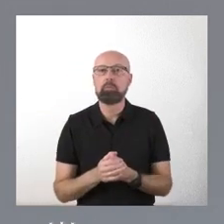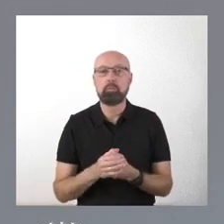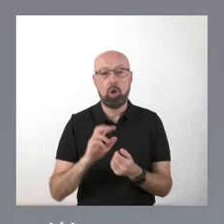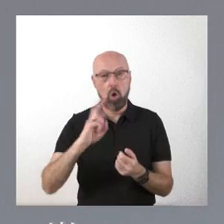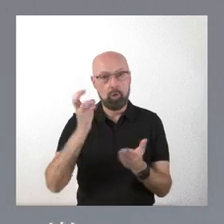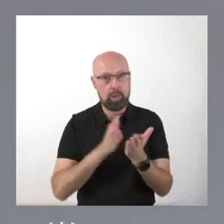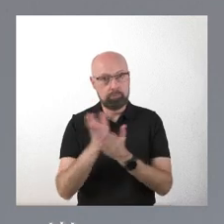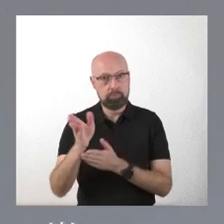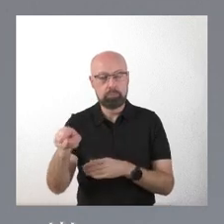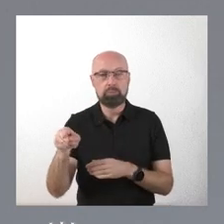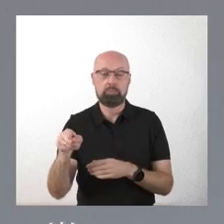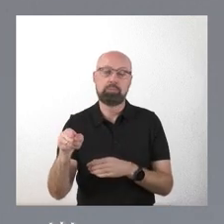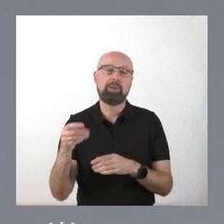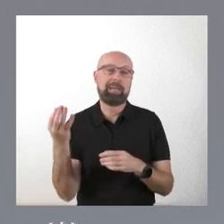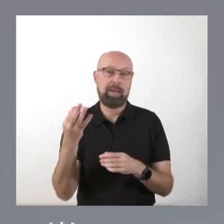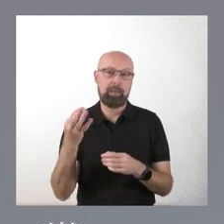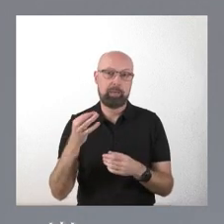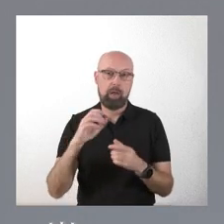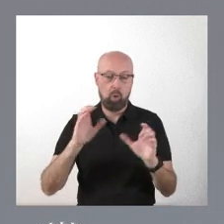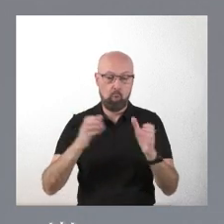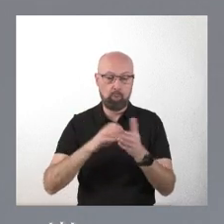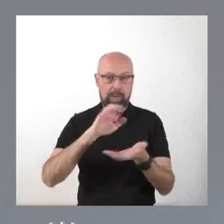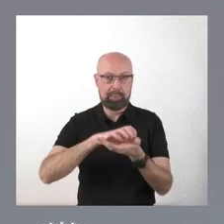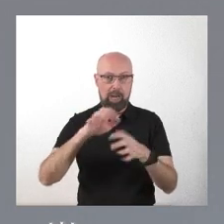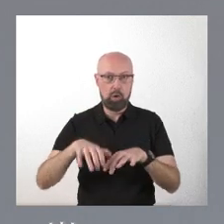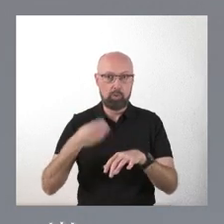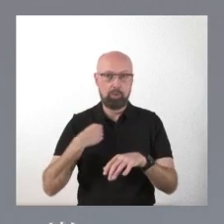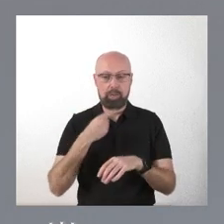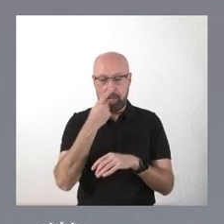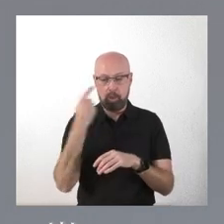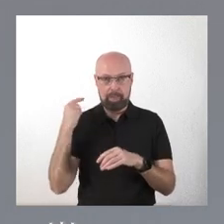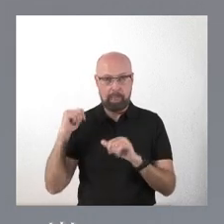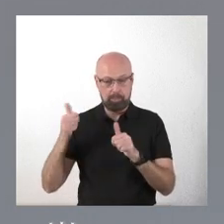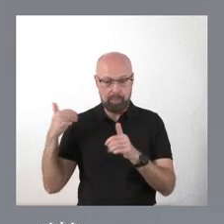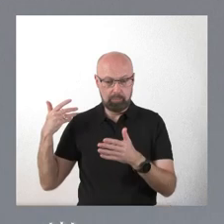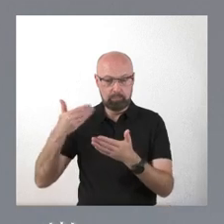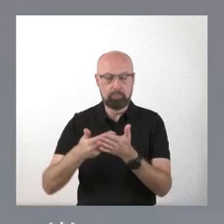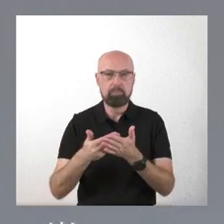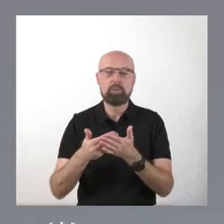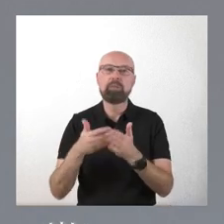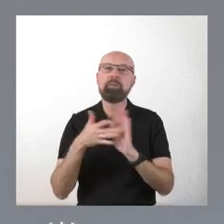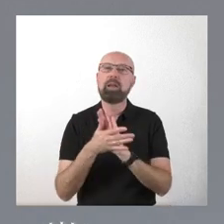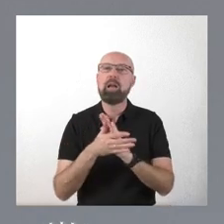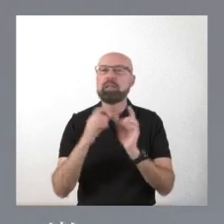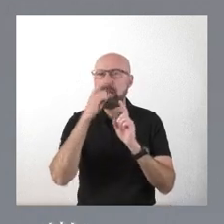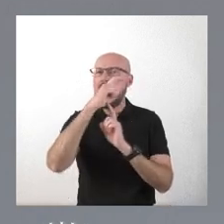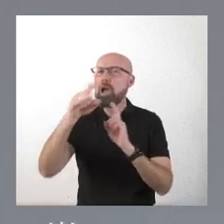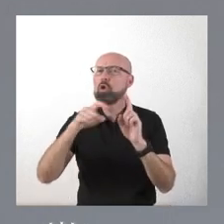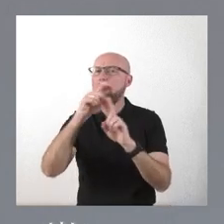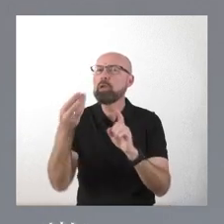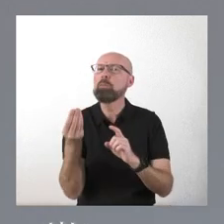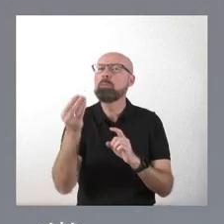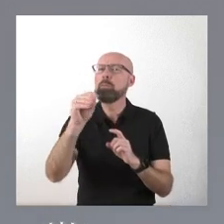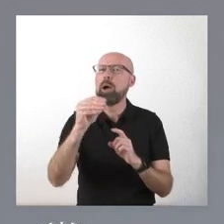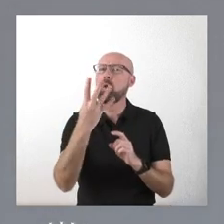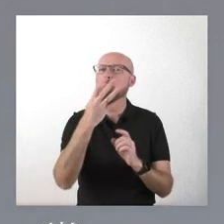la Junta de Castilla y León, desde este ejercicio pasado, incrementará anualmente cuatro millones